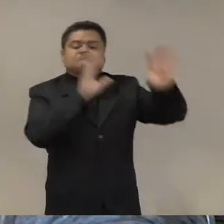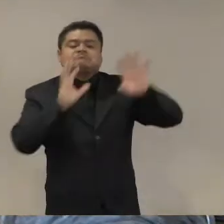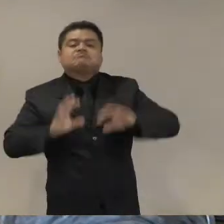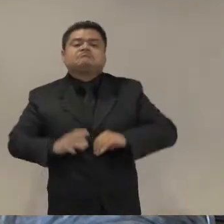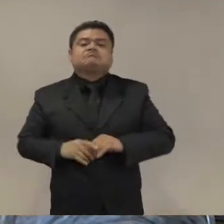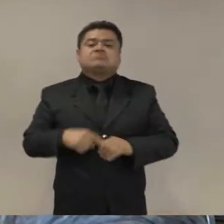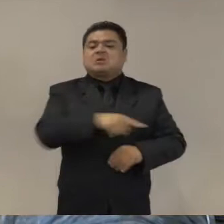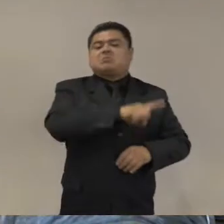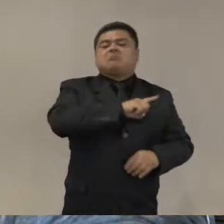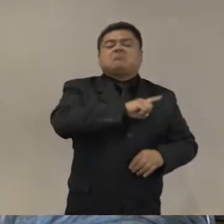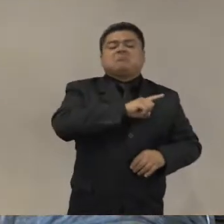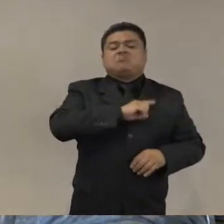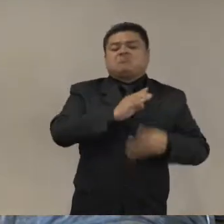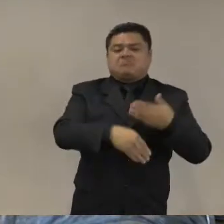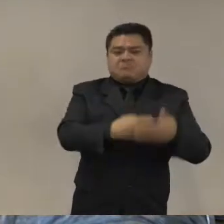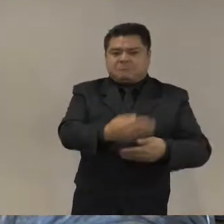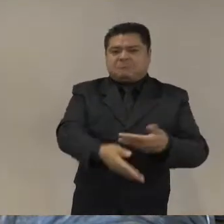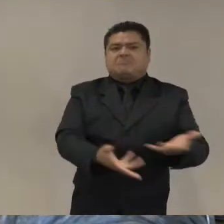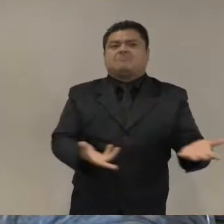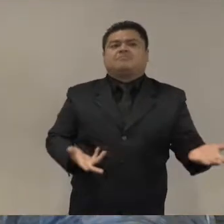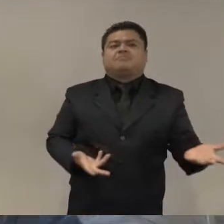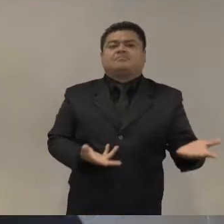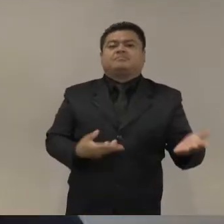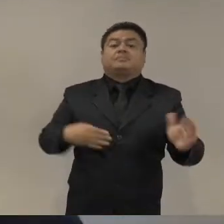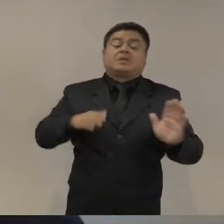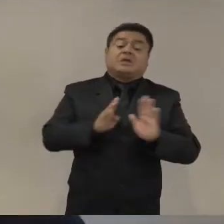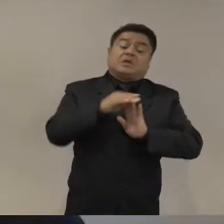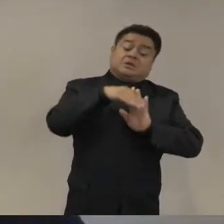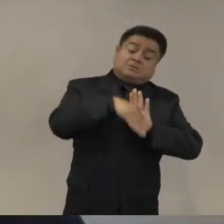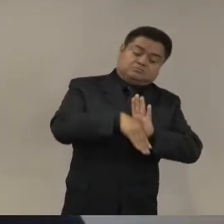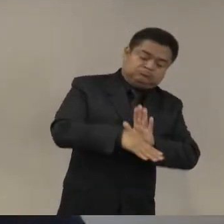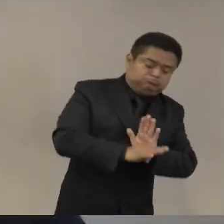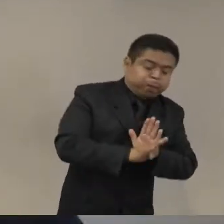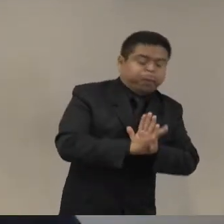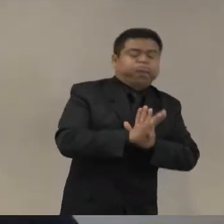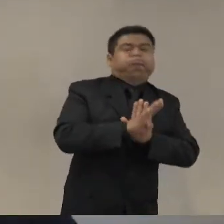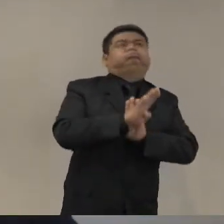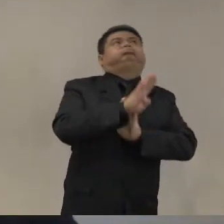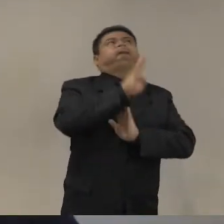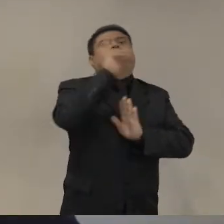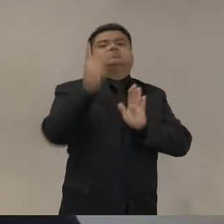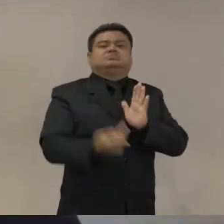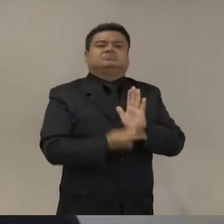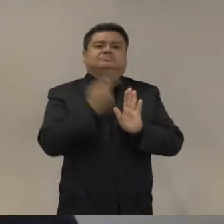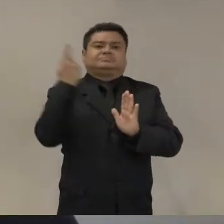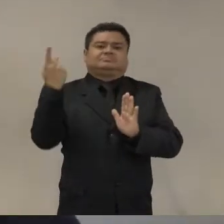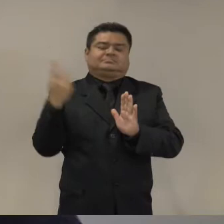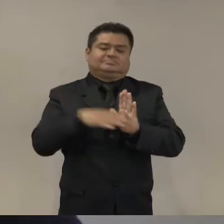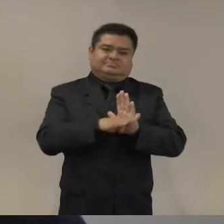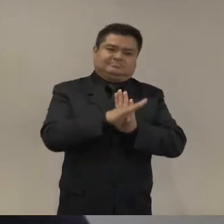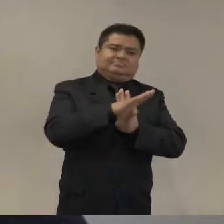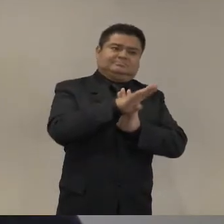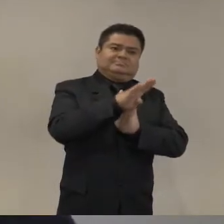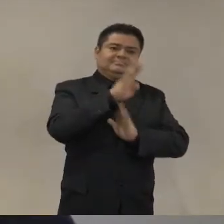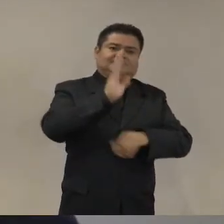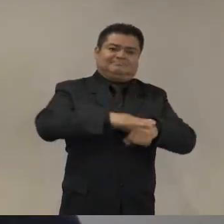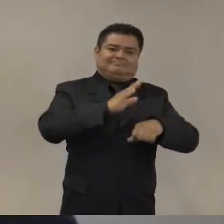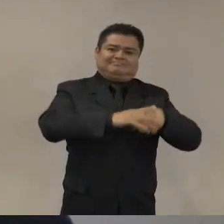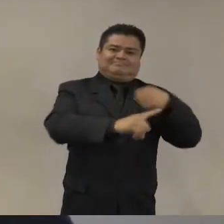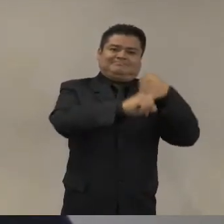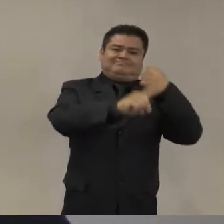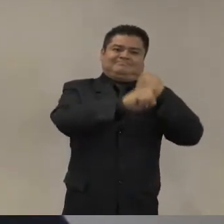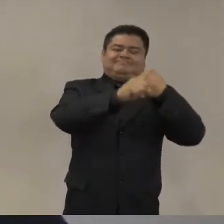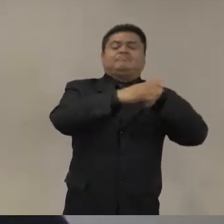una pauta los índices de violencia empezaron a crecer también en esos barrios por la falta de